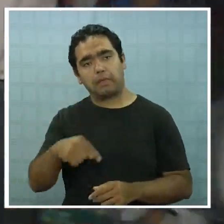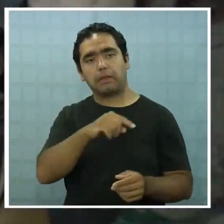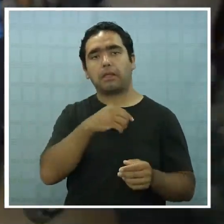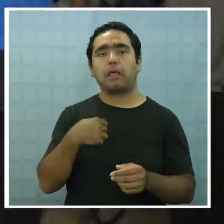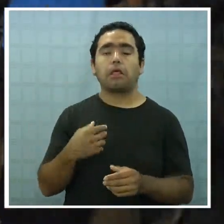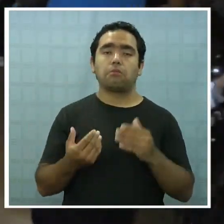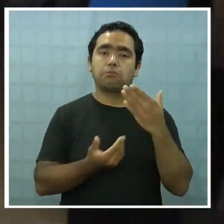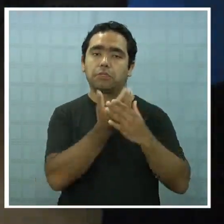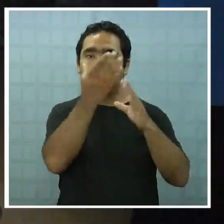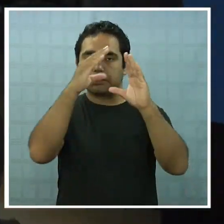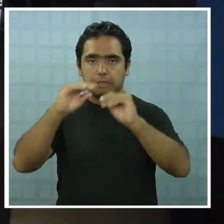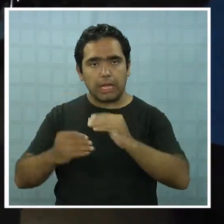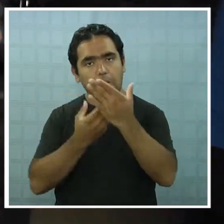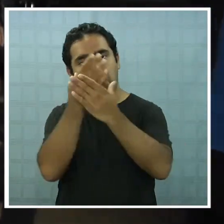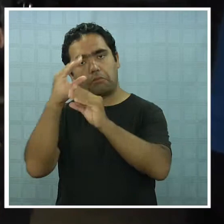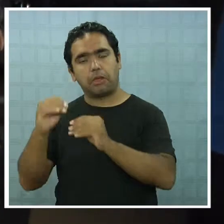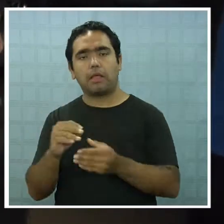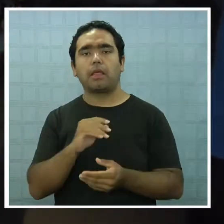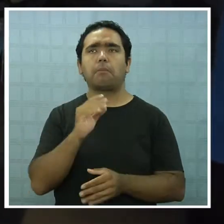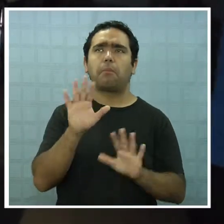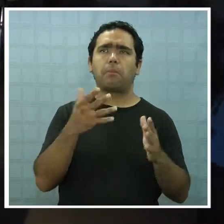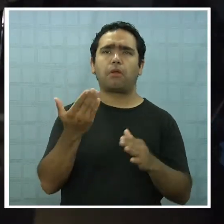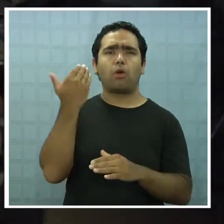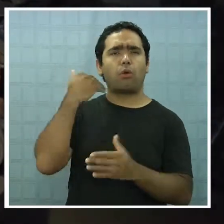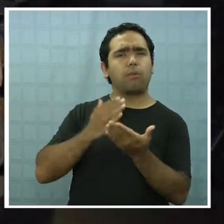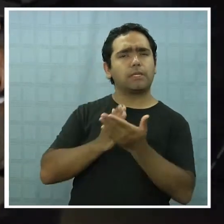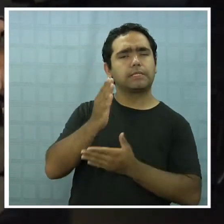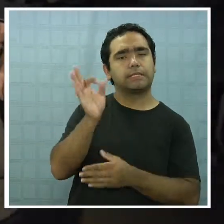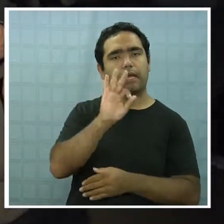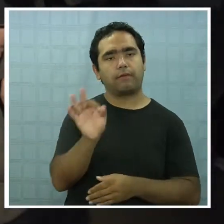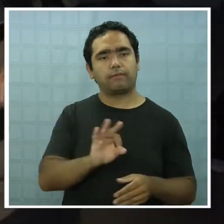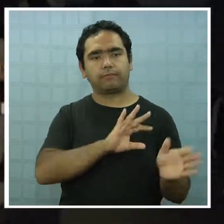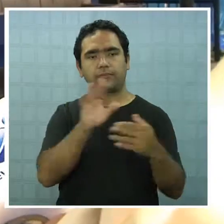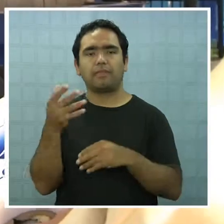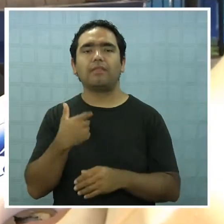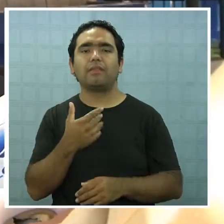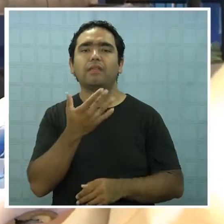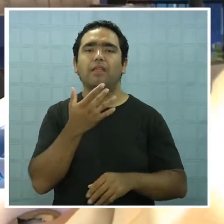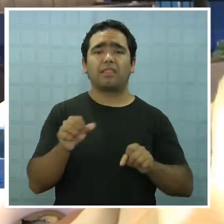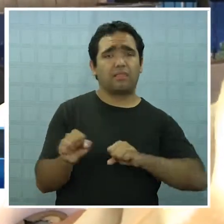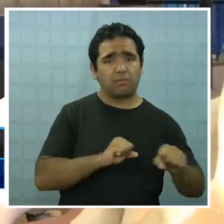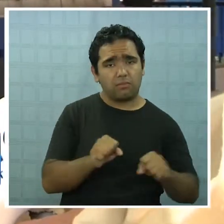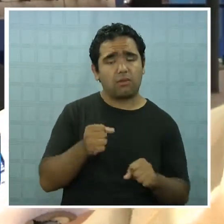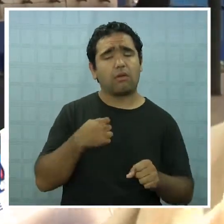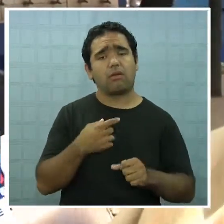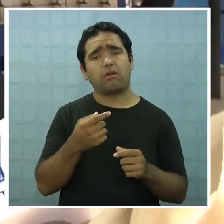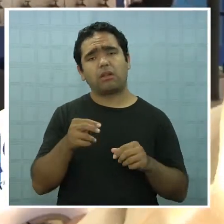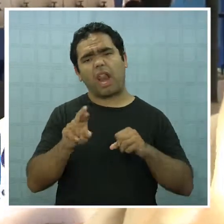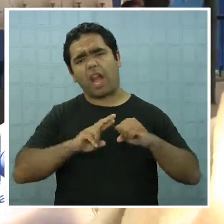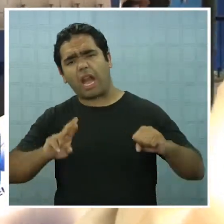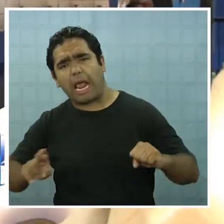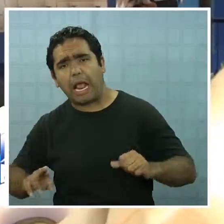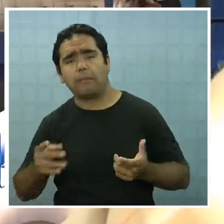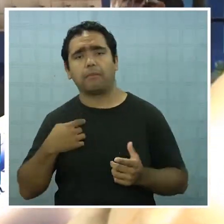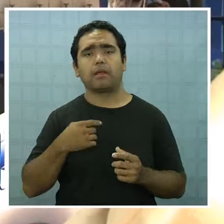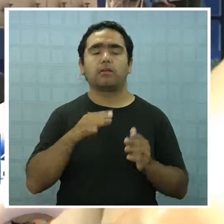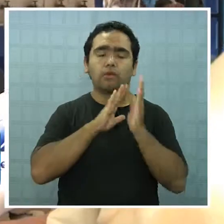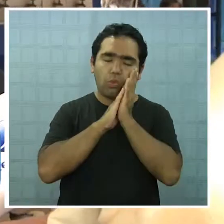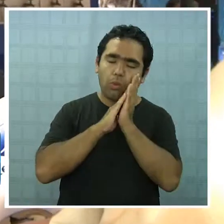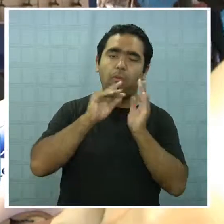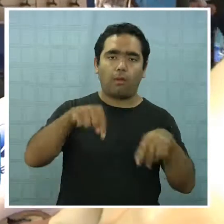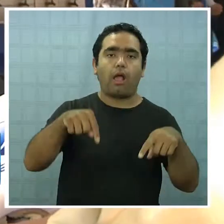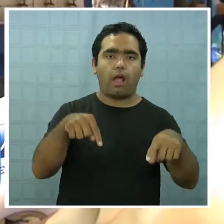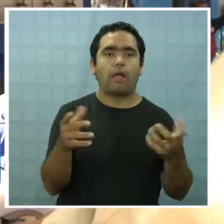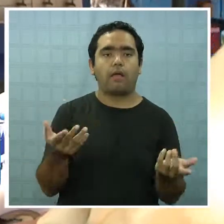Estamos del sábado. Por el terremoto, por los temblores que están, las réplicas. Dormo acá, yo duermo acá. Yo duermo acá,